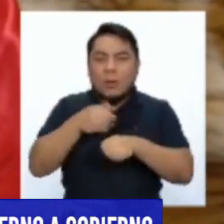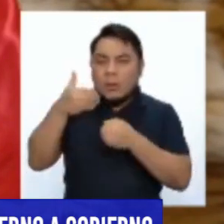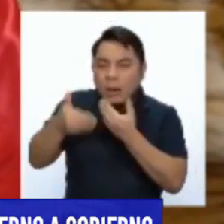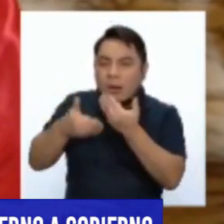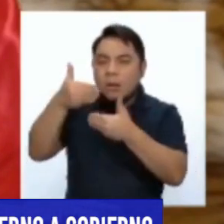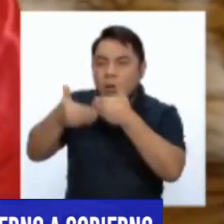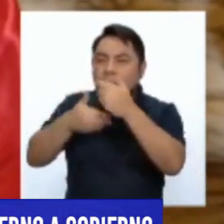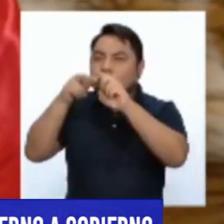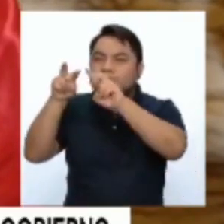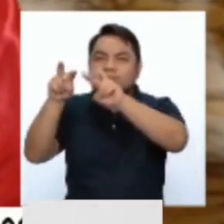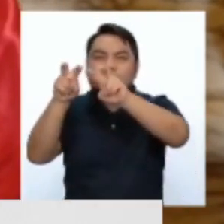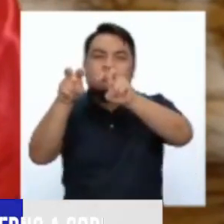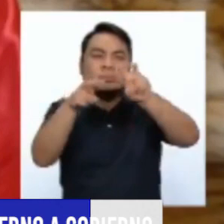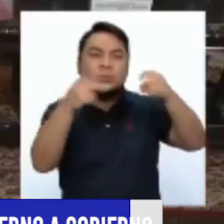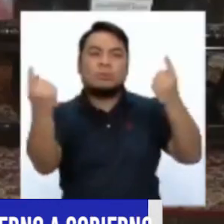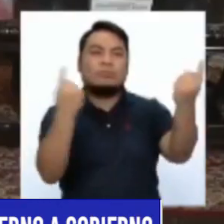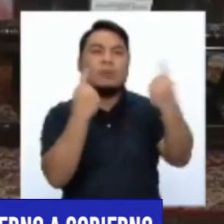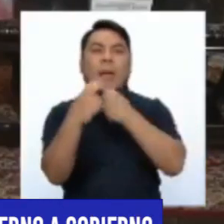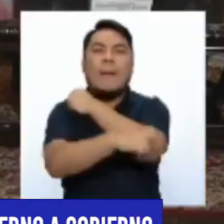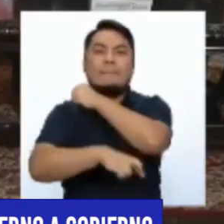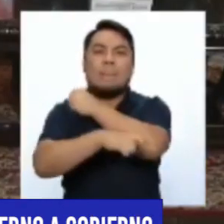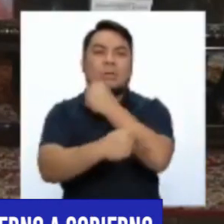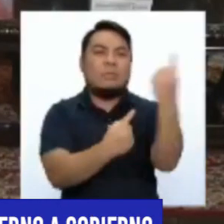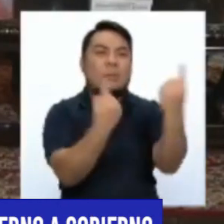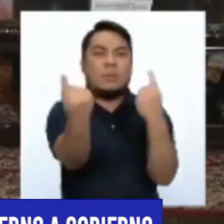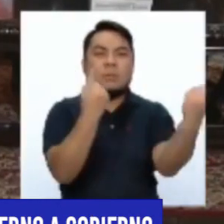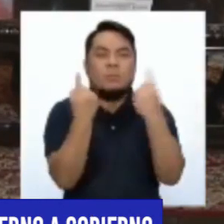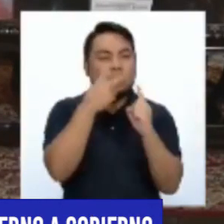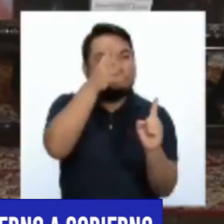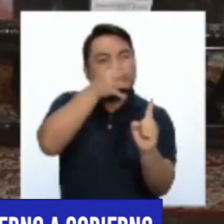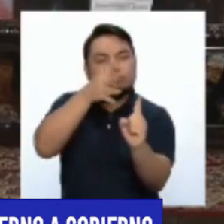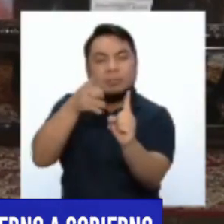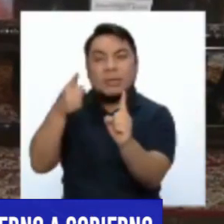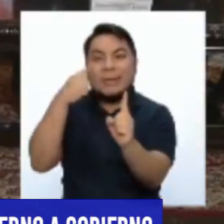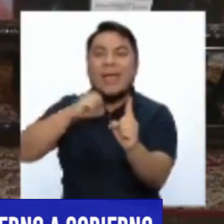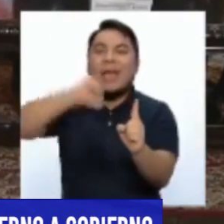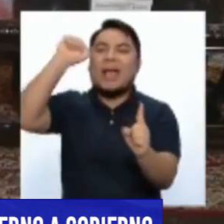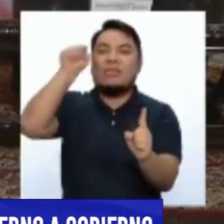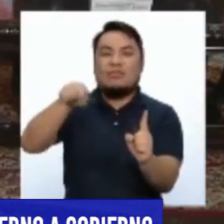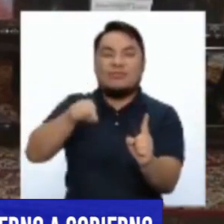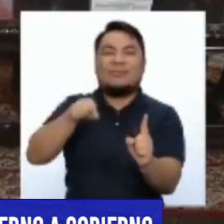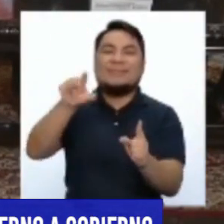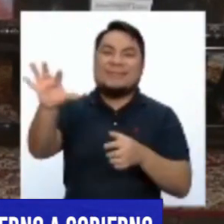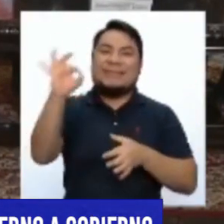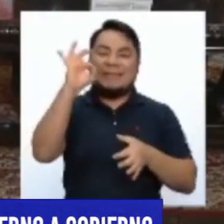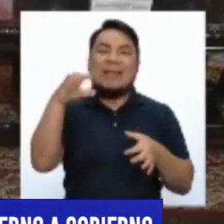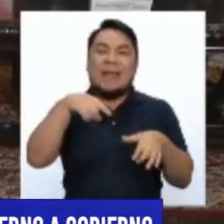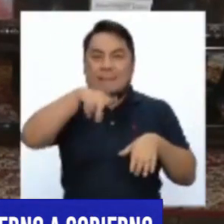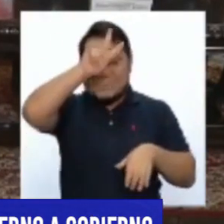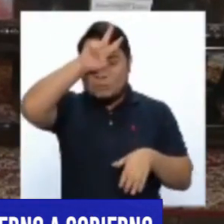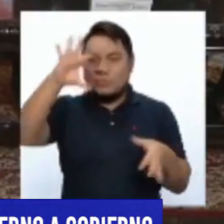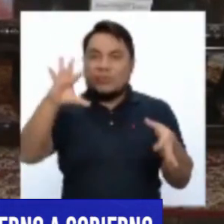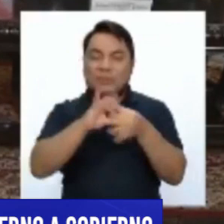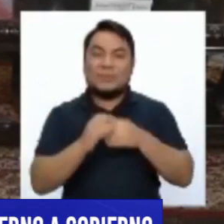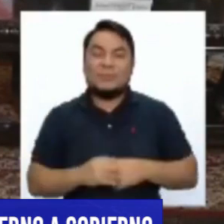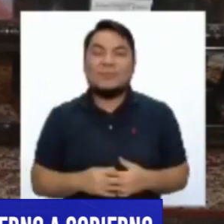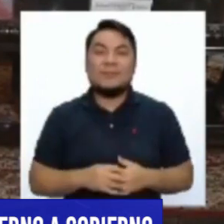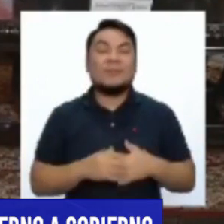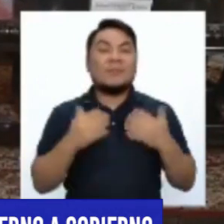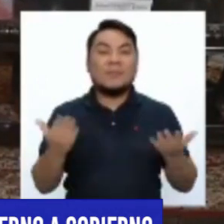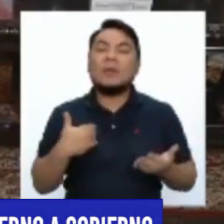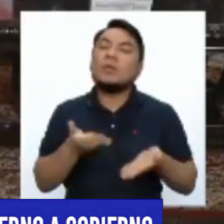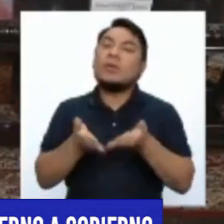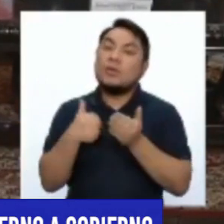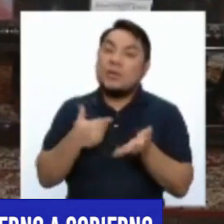llegado a esa culminación determinando el país ganador. Le pedí que no demore más de una